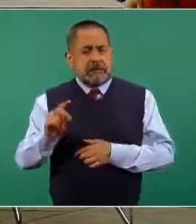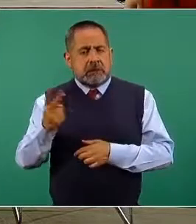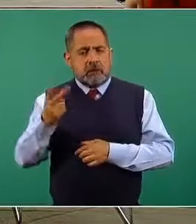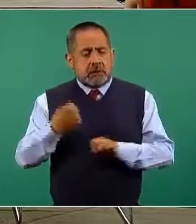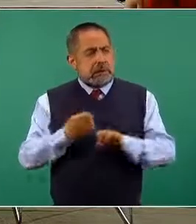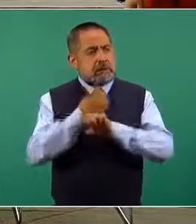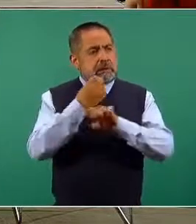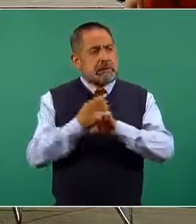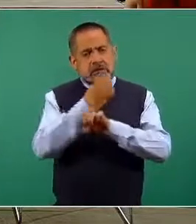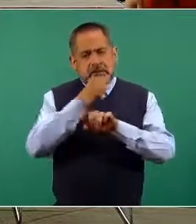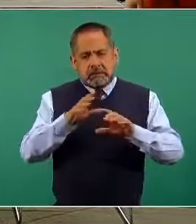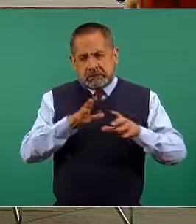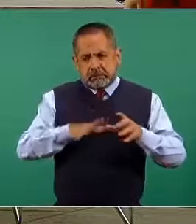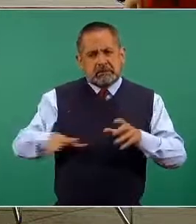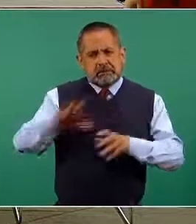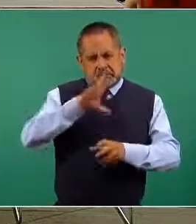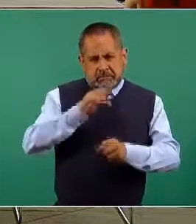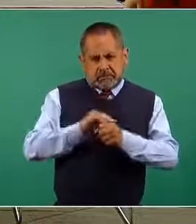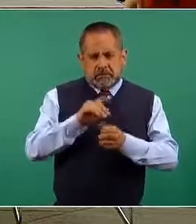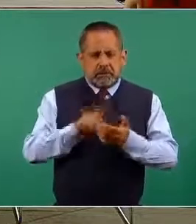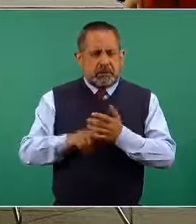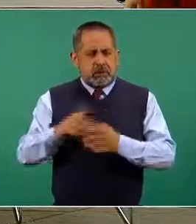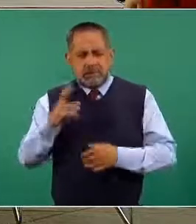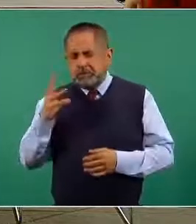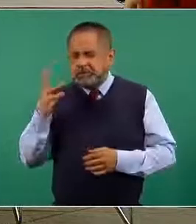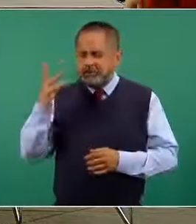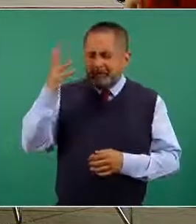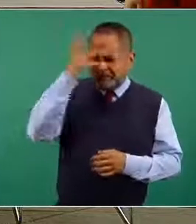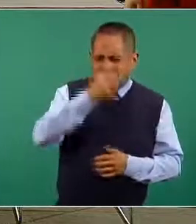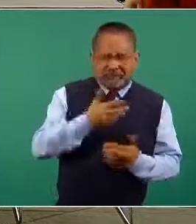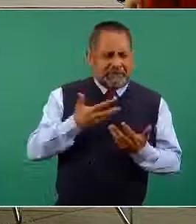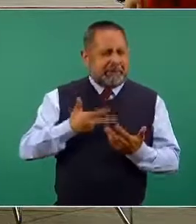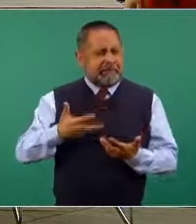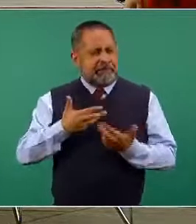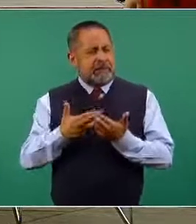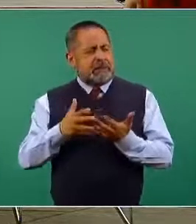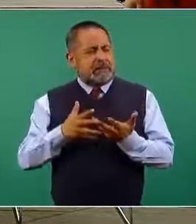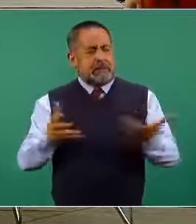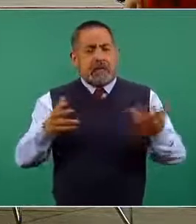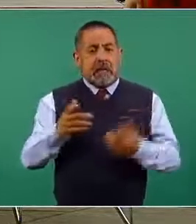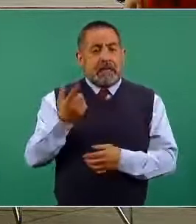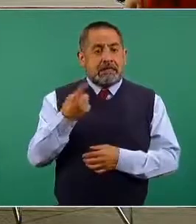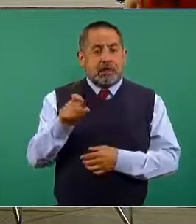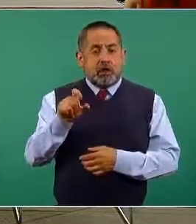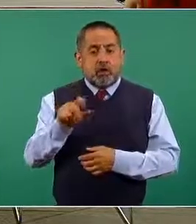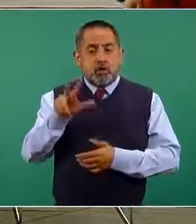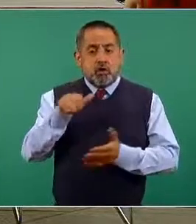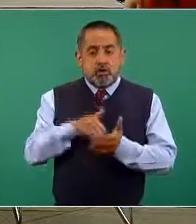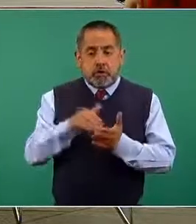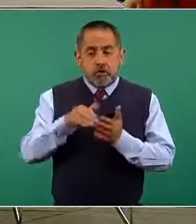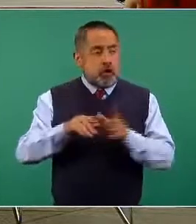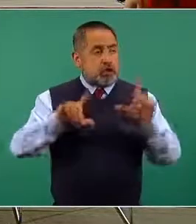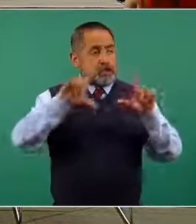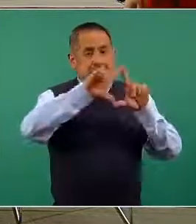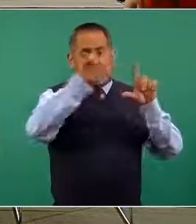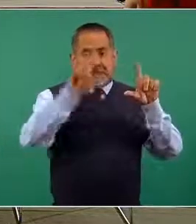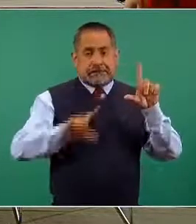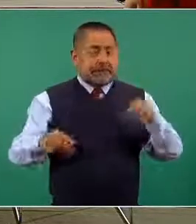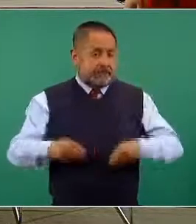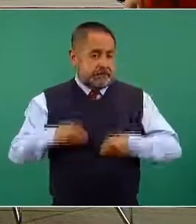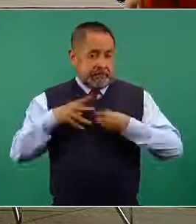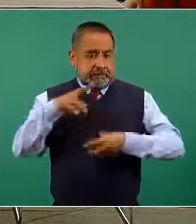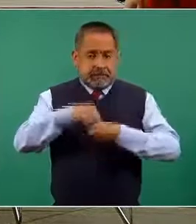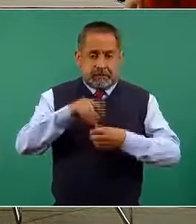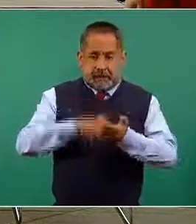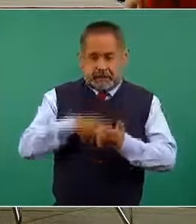de nuestro amplio, bello y poblado país, 128 millones de personas que habitamos en este